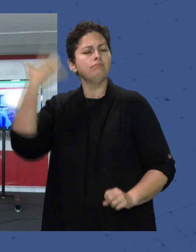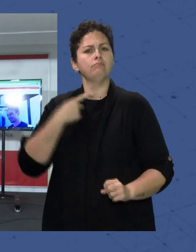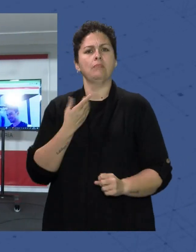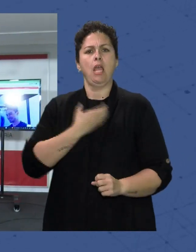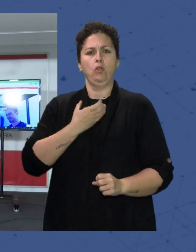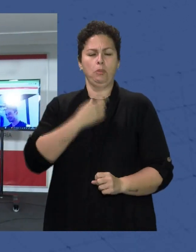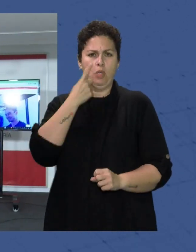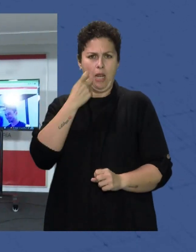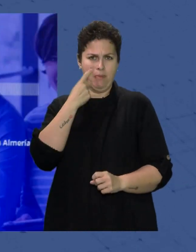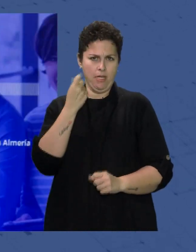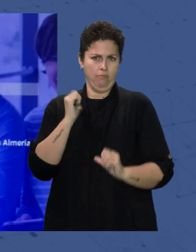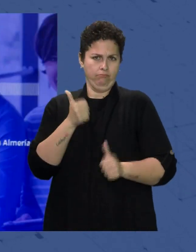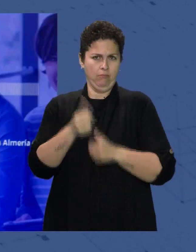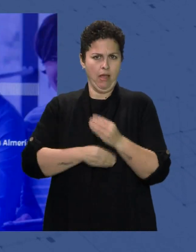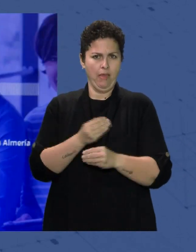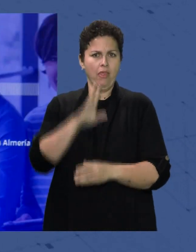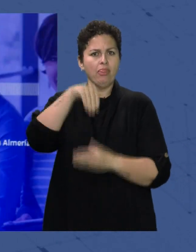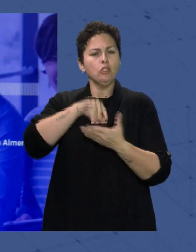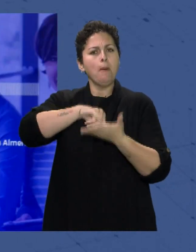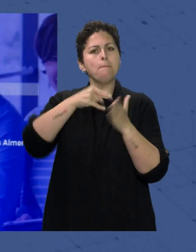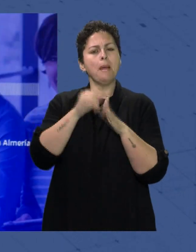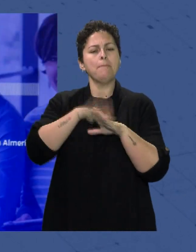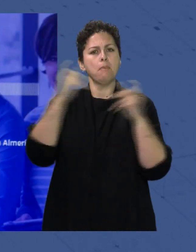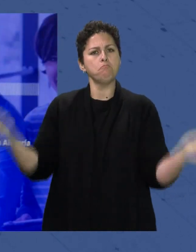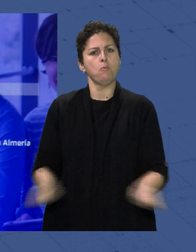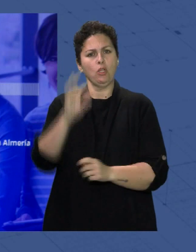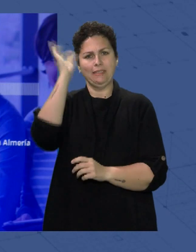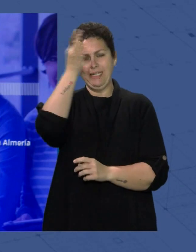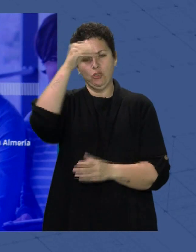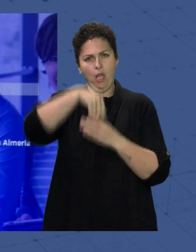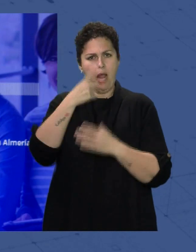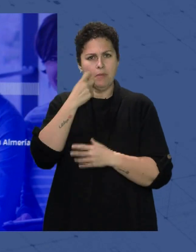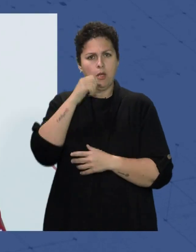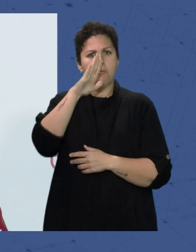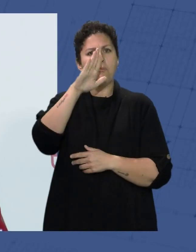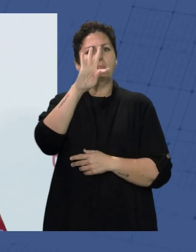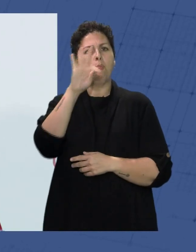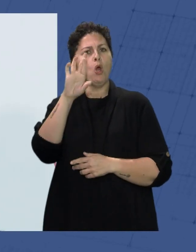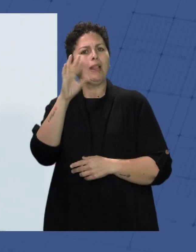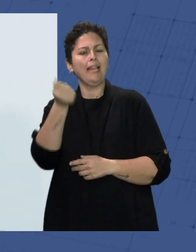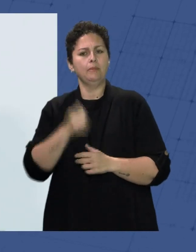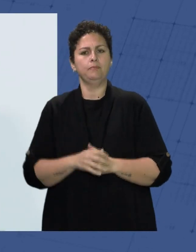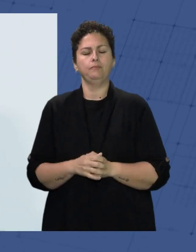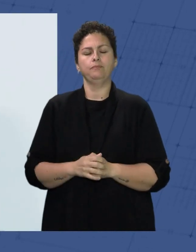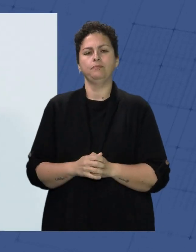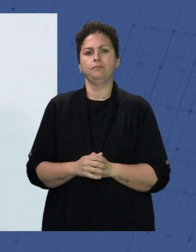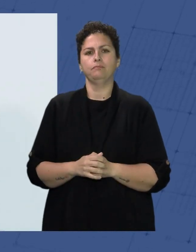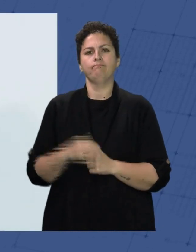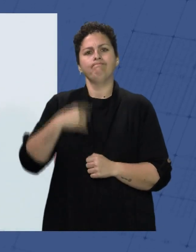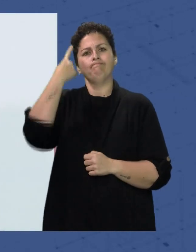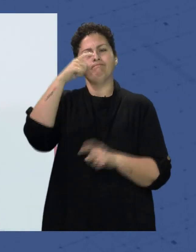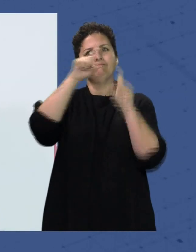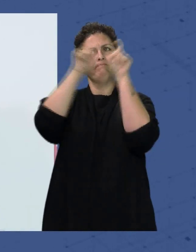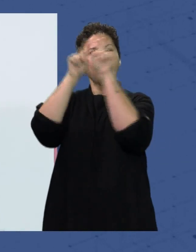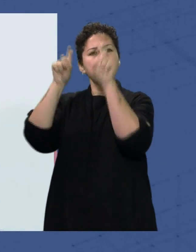Ayuntamiento de la Ciudad dentro del Plan para la Promoción del Talento en Almería, PROTA. Teniendo en cuenta las competencias limitadas que las